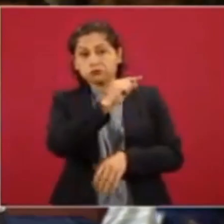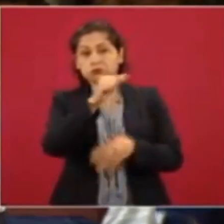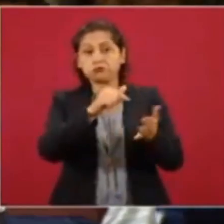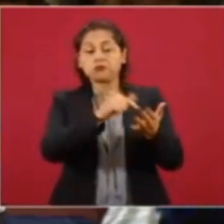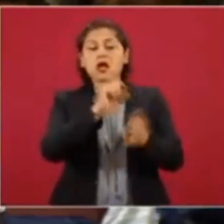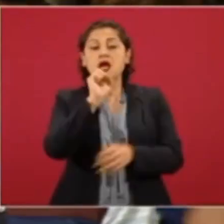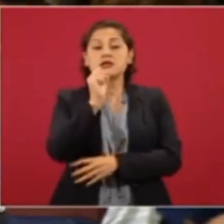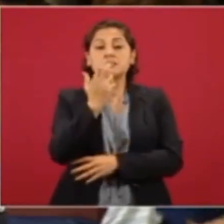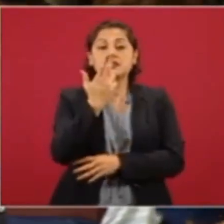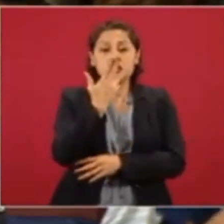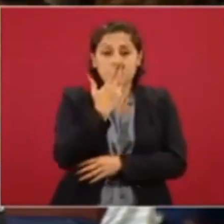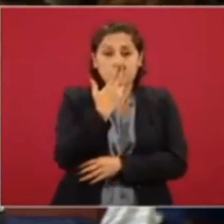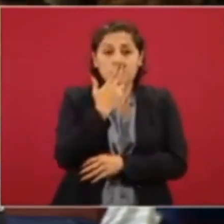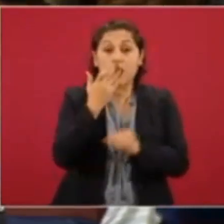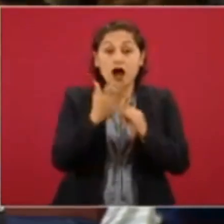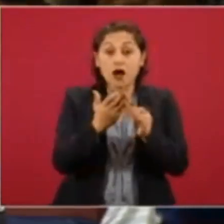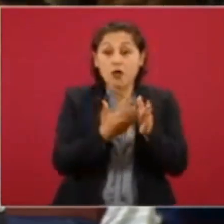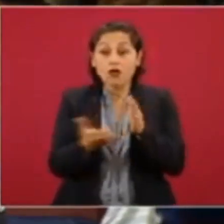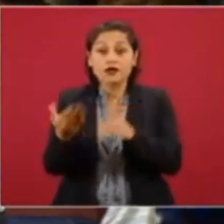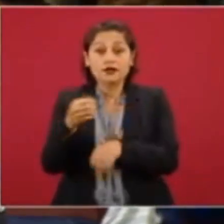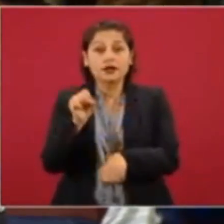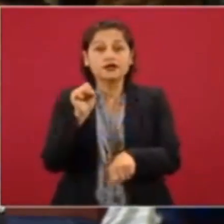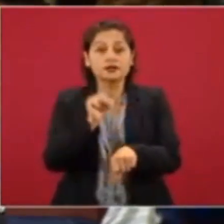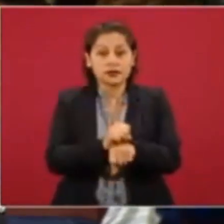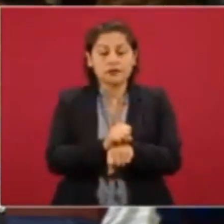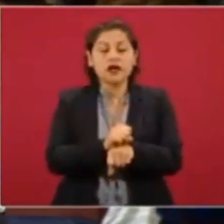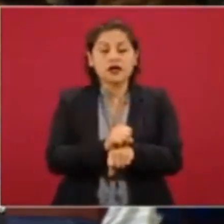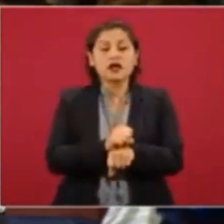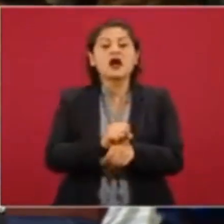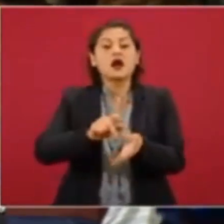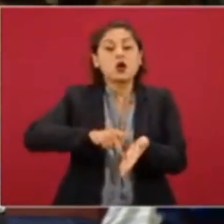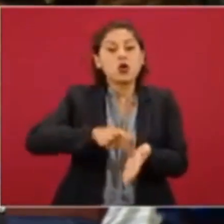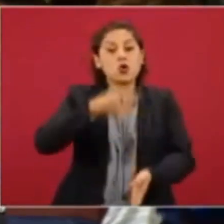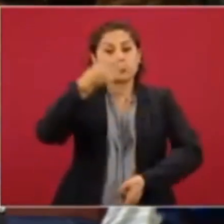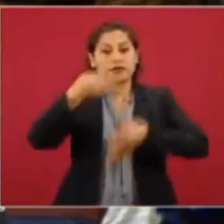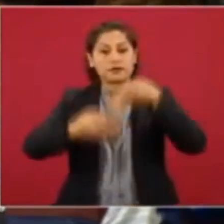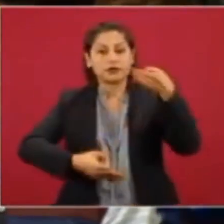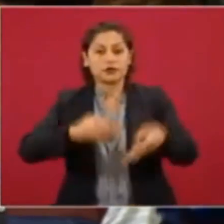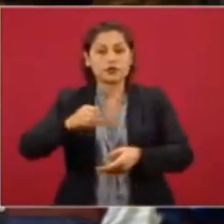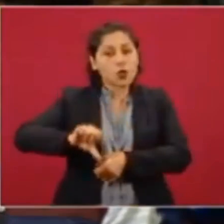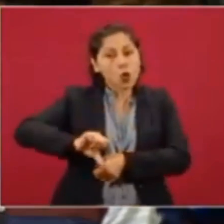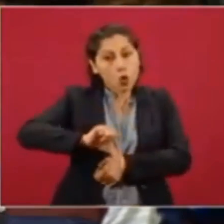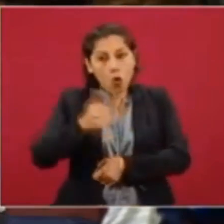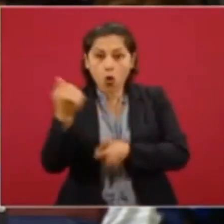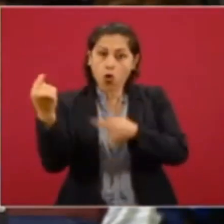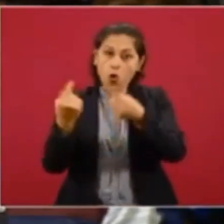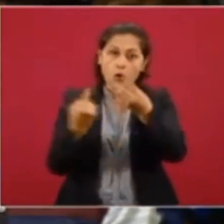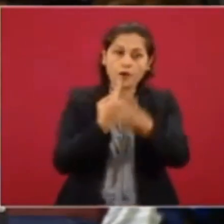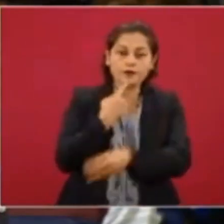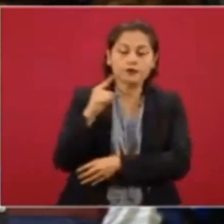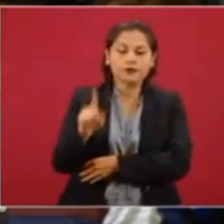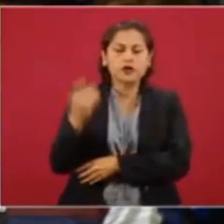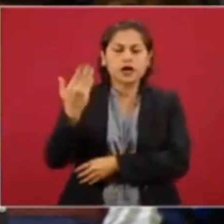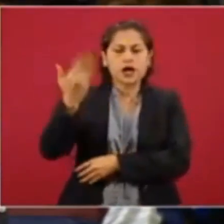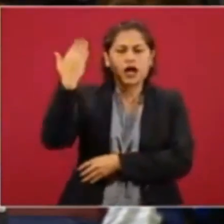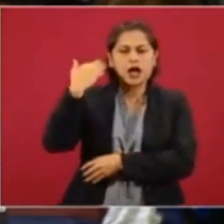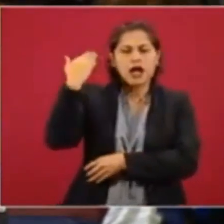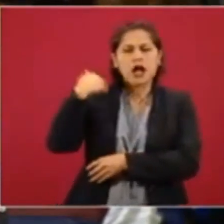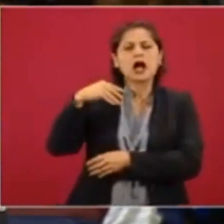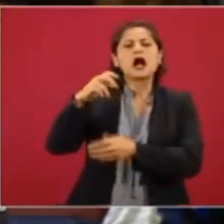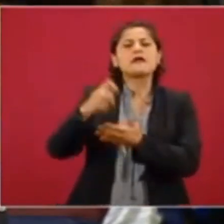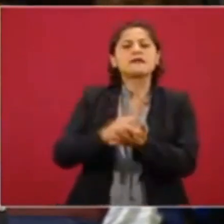esta semana precisamente le van a iniciar otro juicio con otros cargos. El que le habían iniciado en